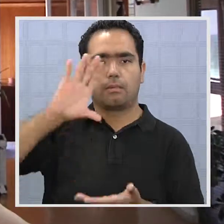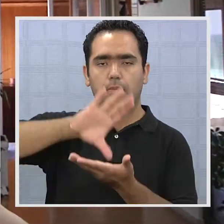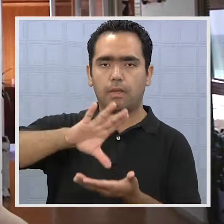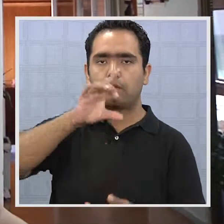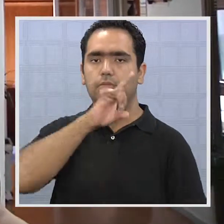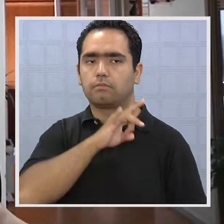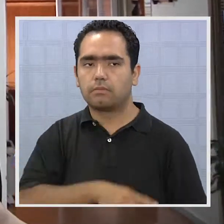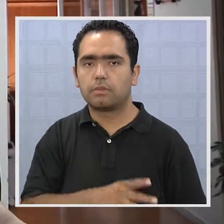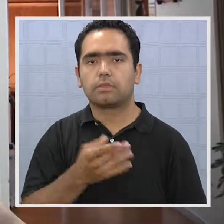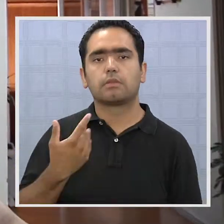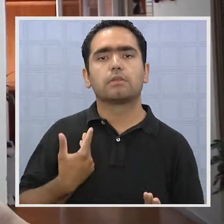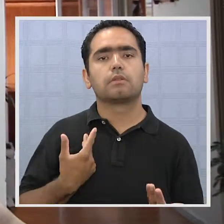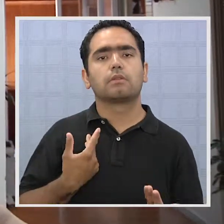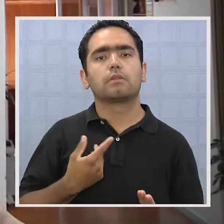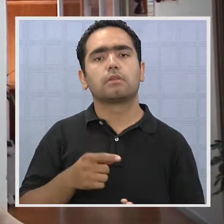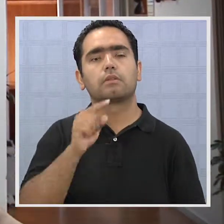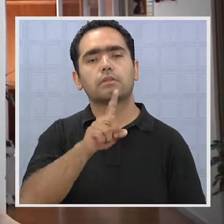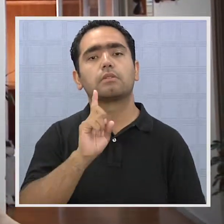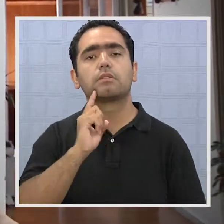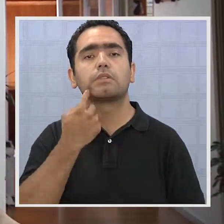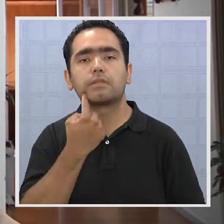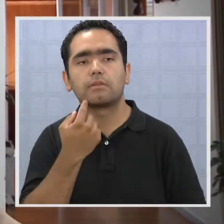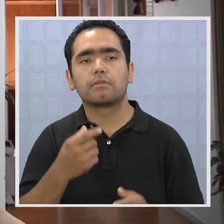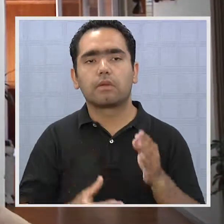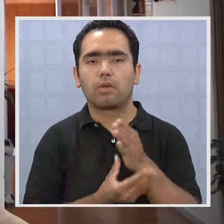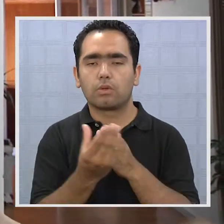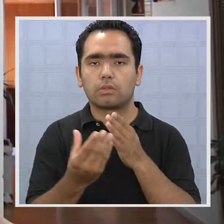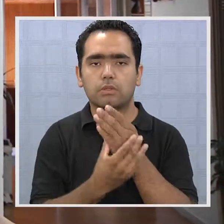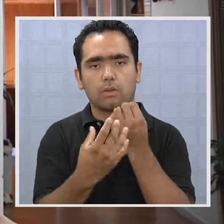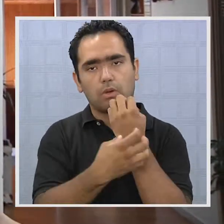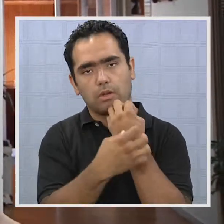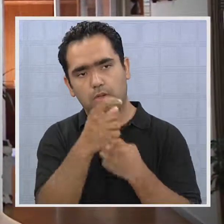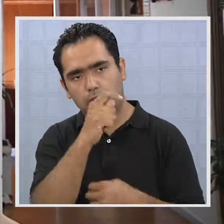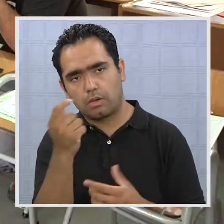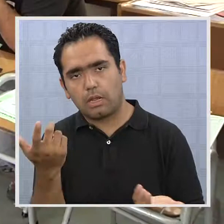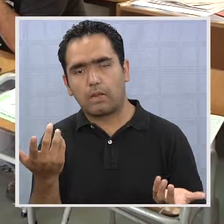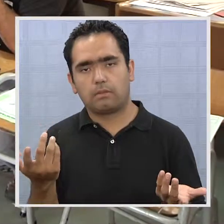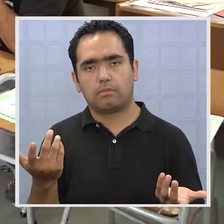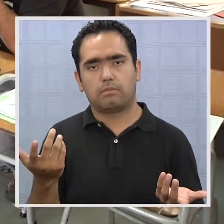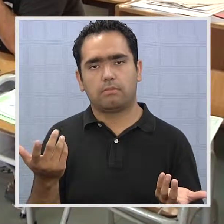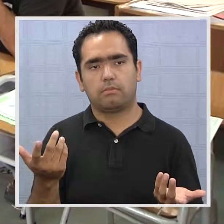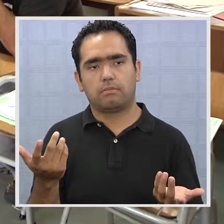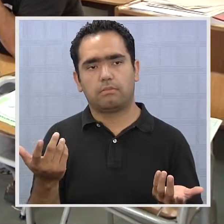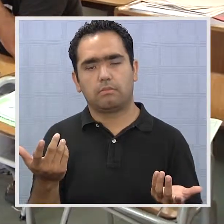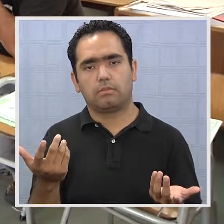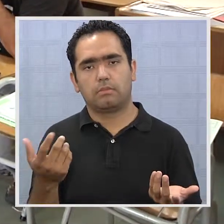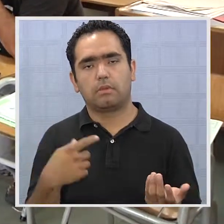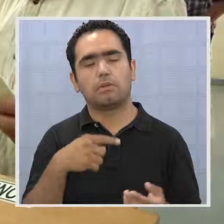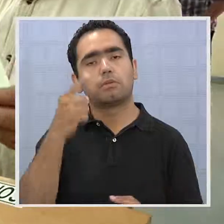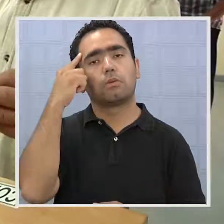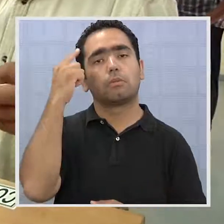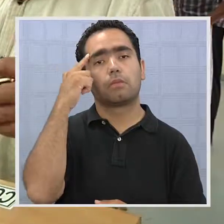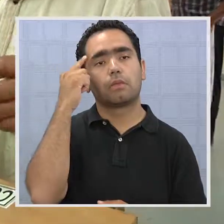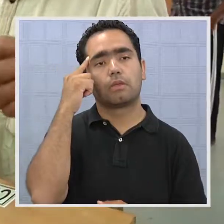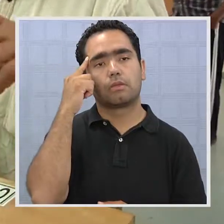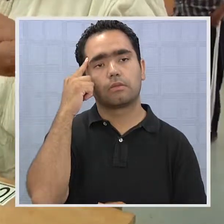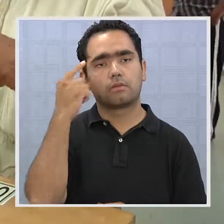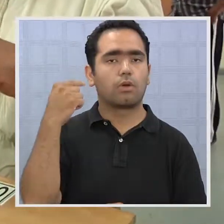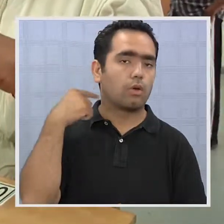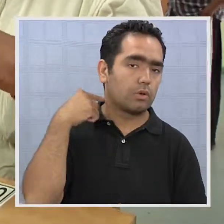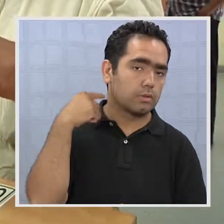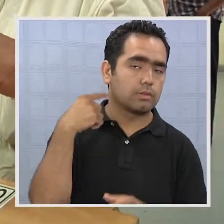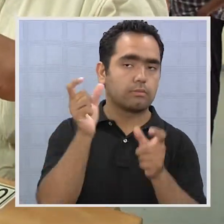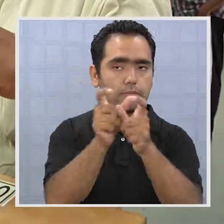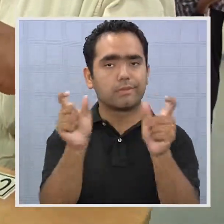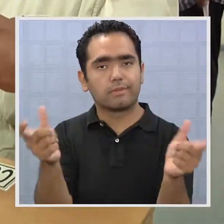de la república, lo que significa elegir parlamentario, lo que significa elegir consejeros regionales. Creo que hay que